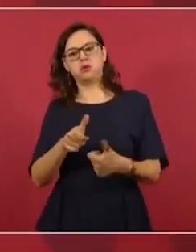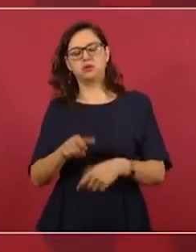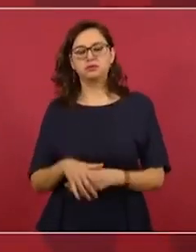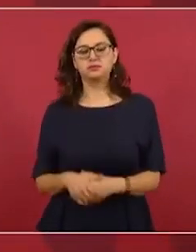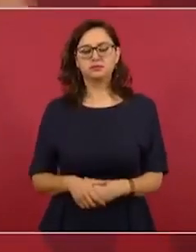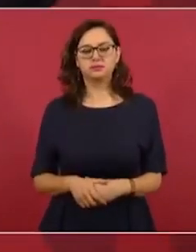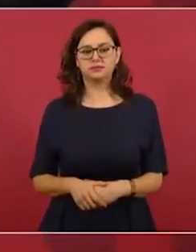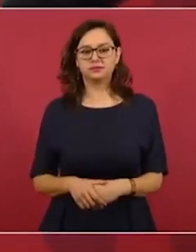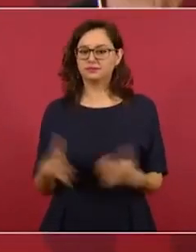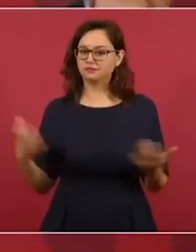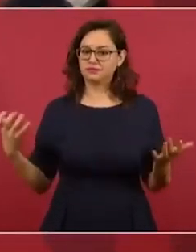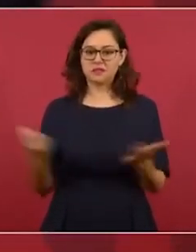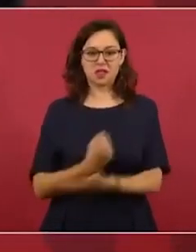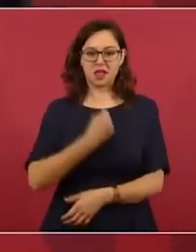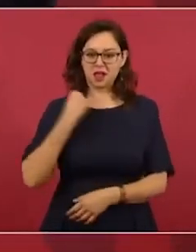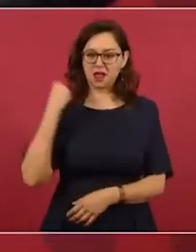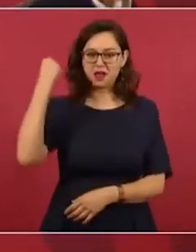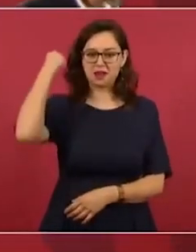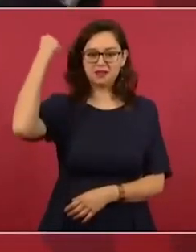va a triunfar